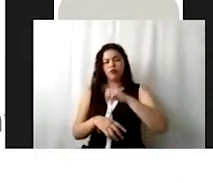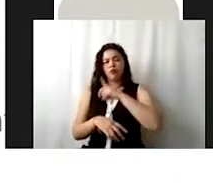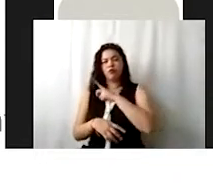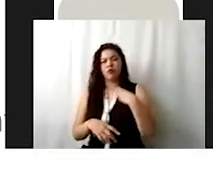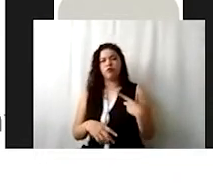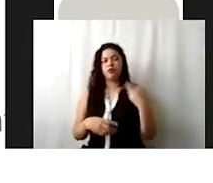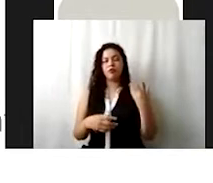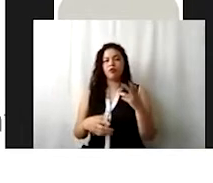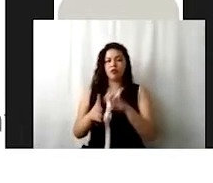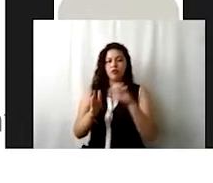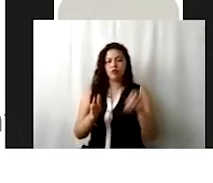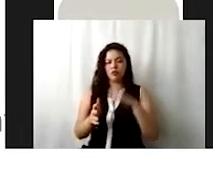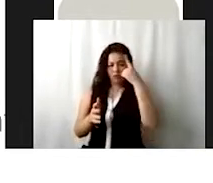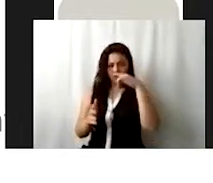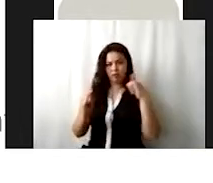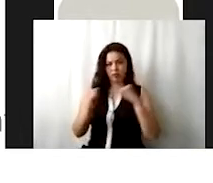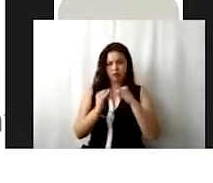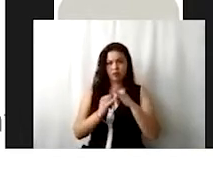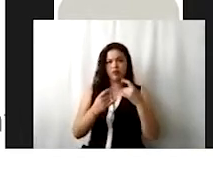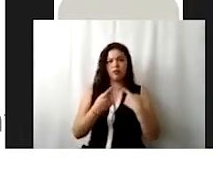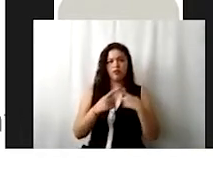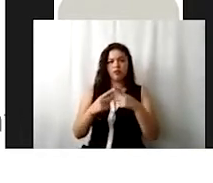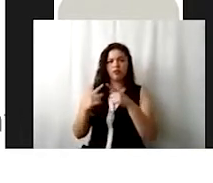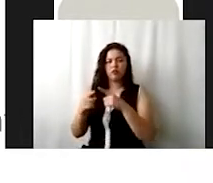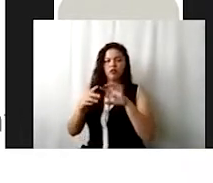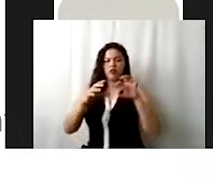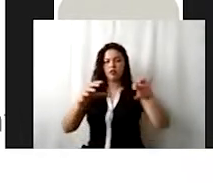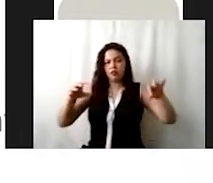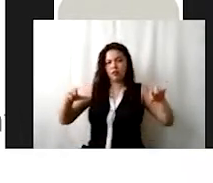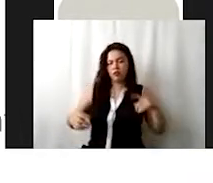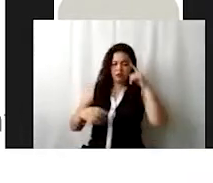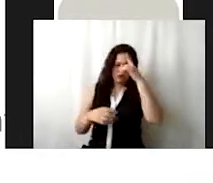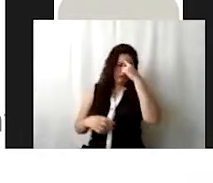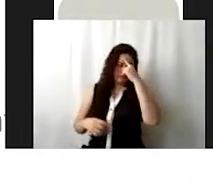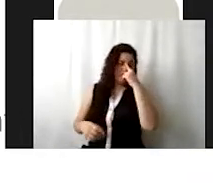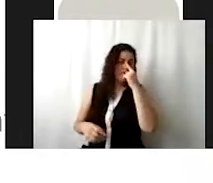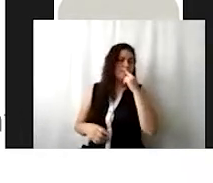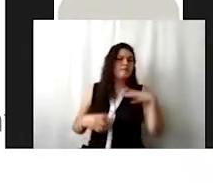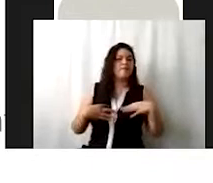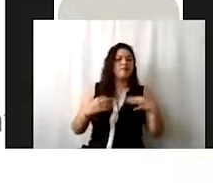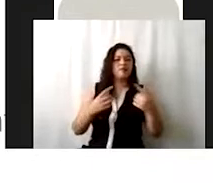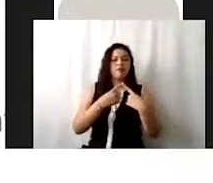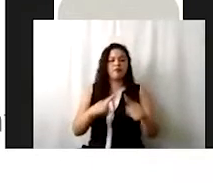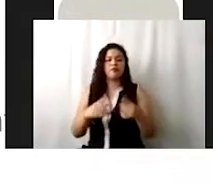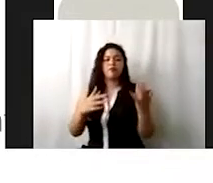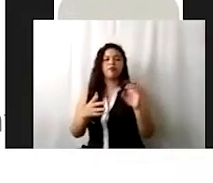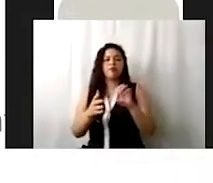que puede tener varias obras, ajá, con perfiles de población diferentes. Por ejemplo, puede ser que esta